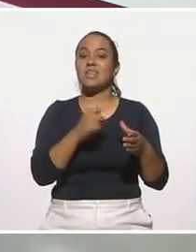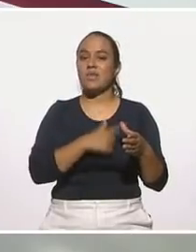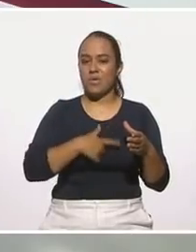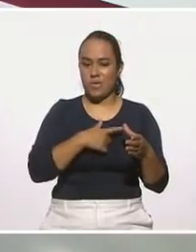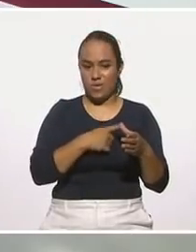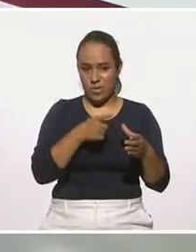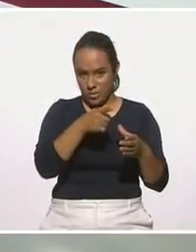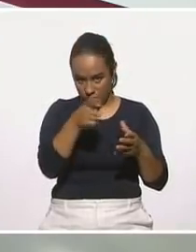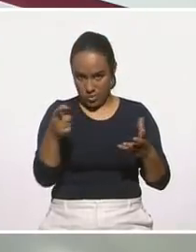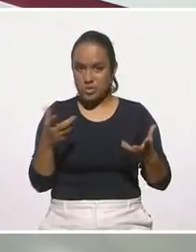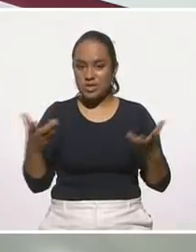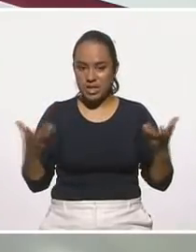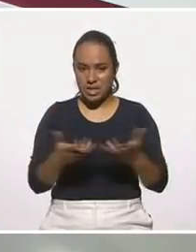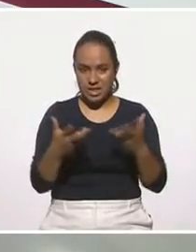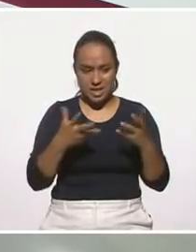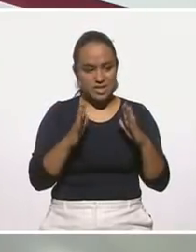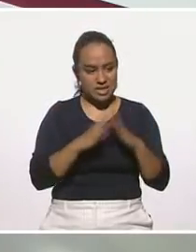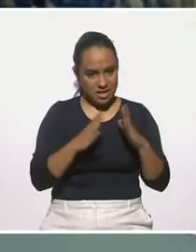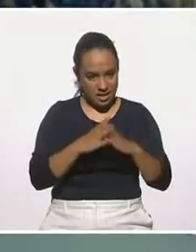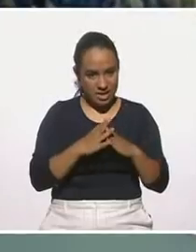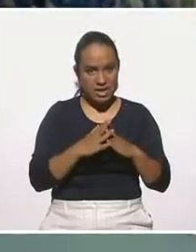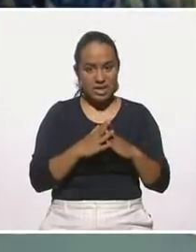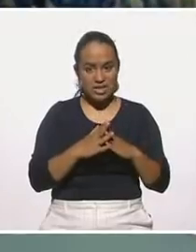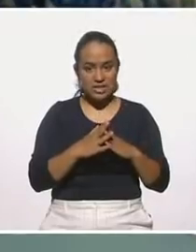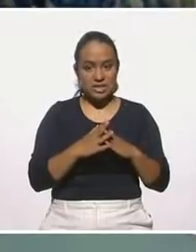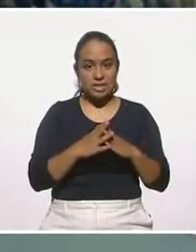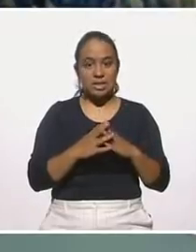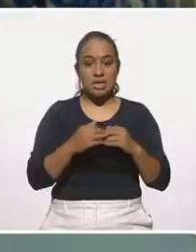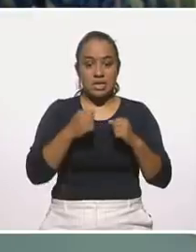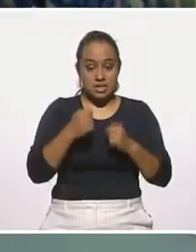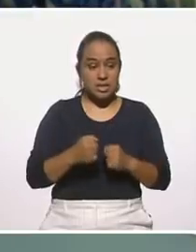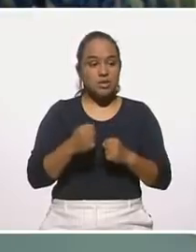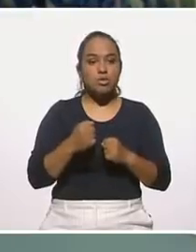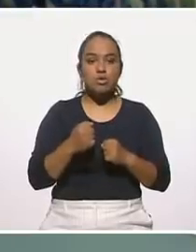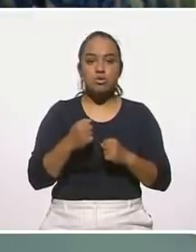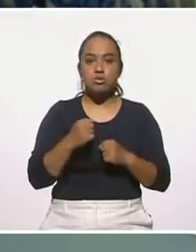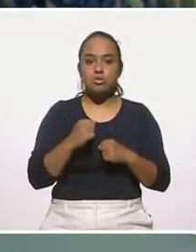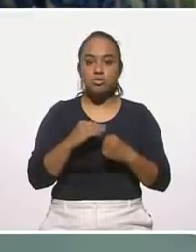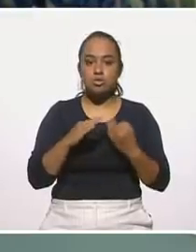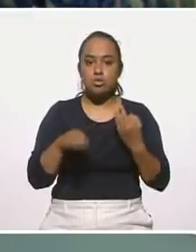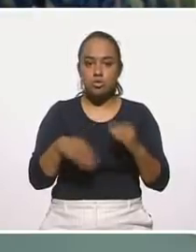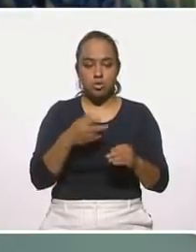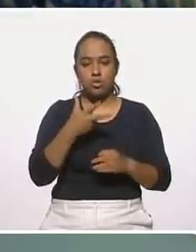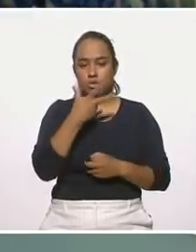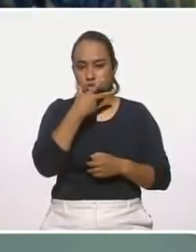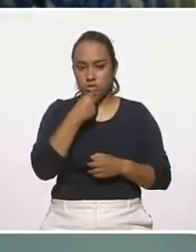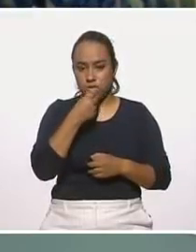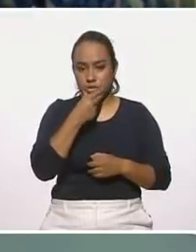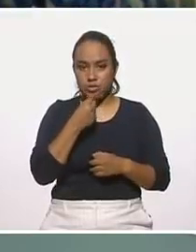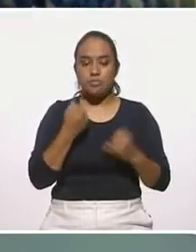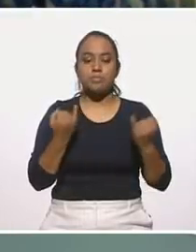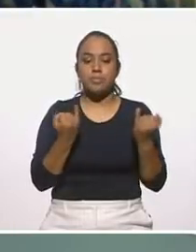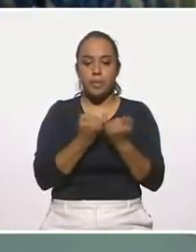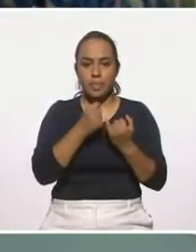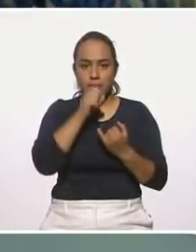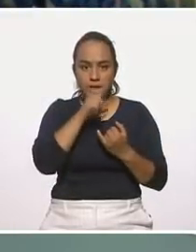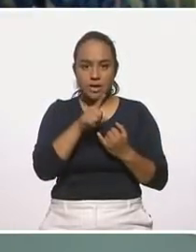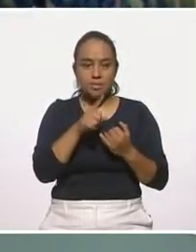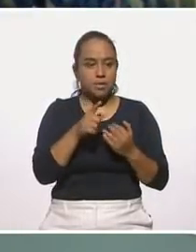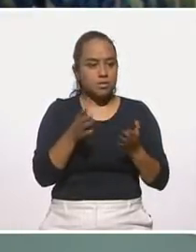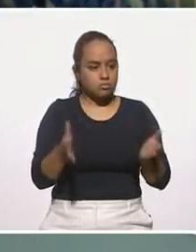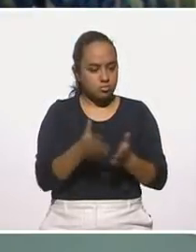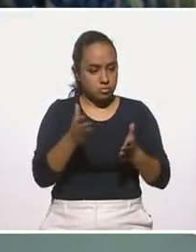háganlo, señoras amas de casa y todo mundo, hasta los propios varones que también nos lentan a la